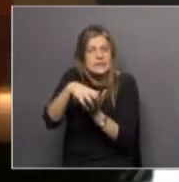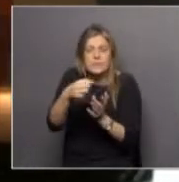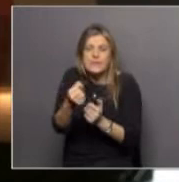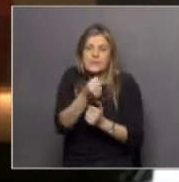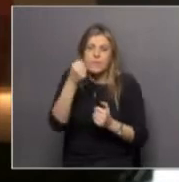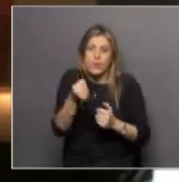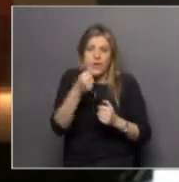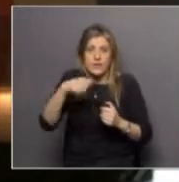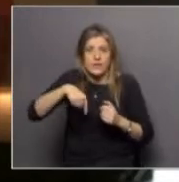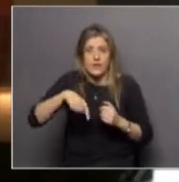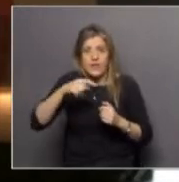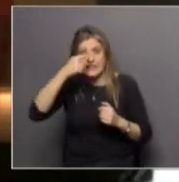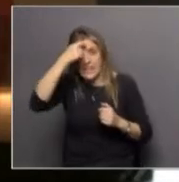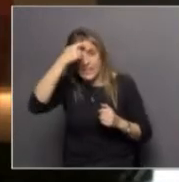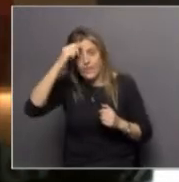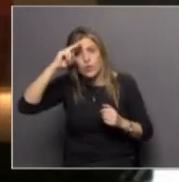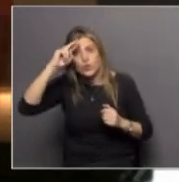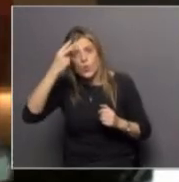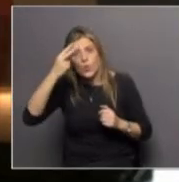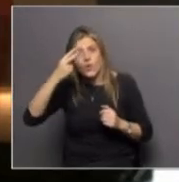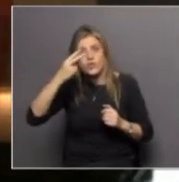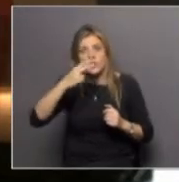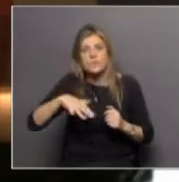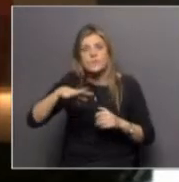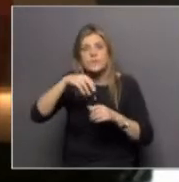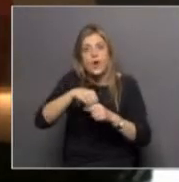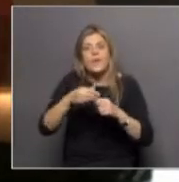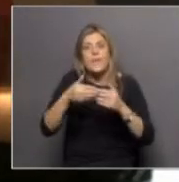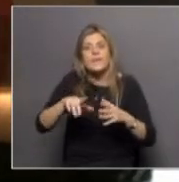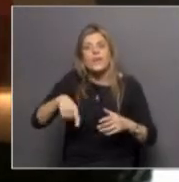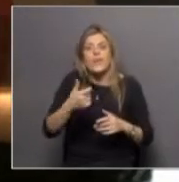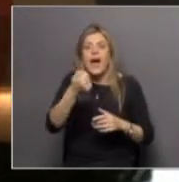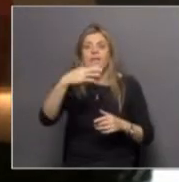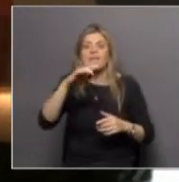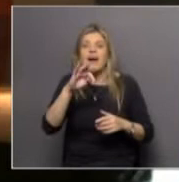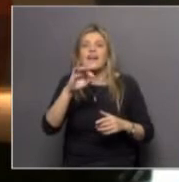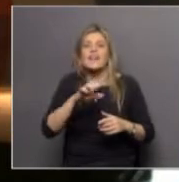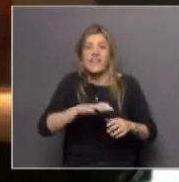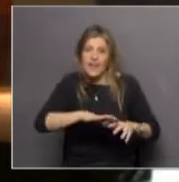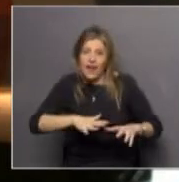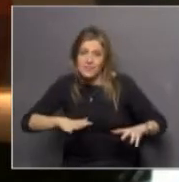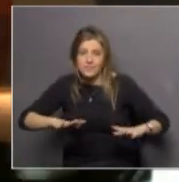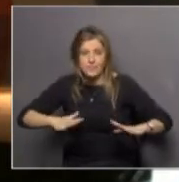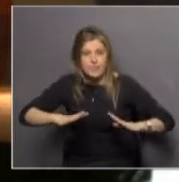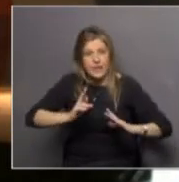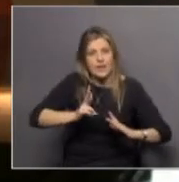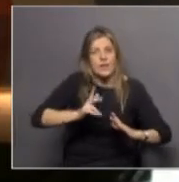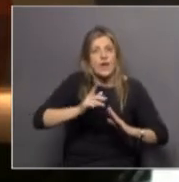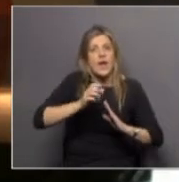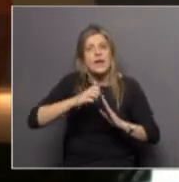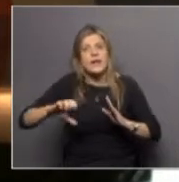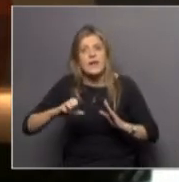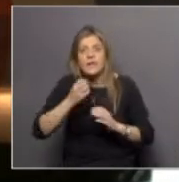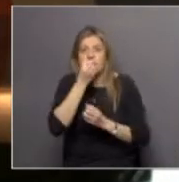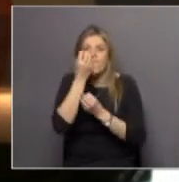a disposición de nuestros científicos. El recorrido comienza en la Antártida, hablando de glaciares, de energía y de